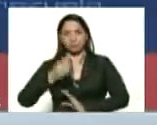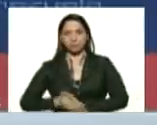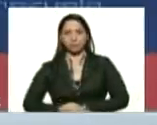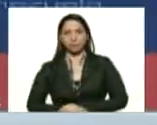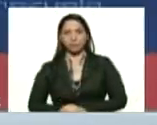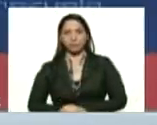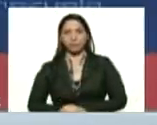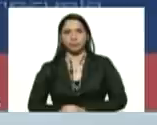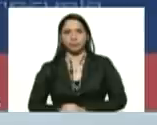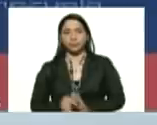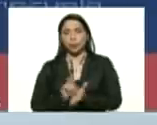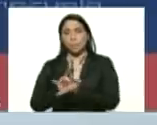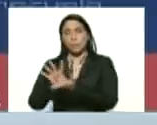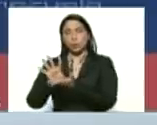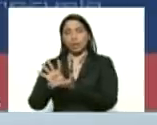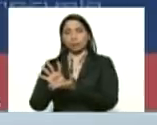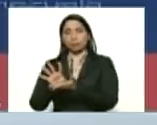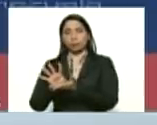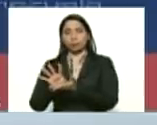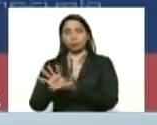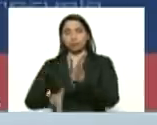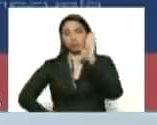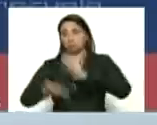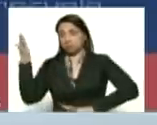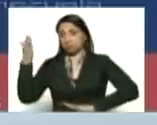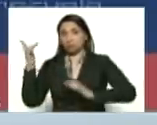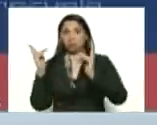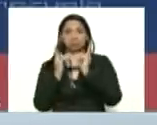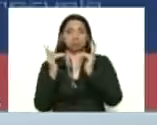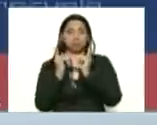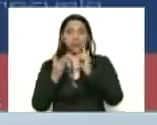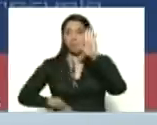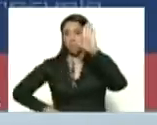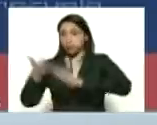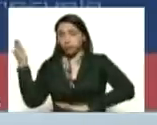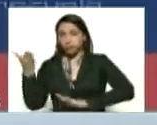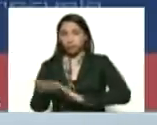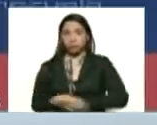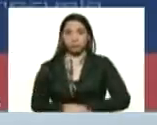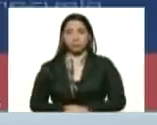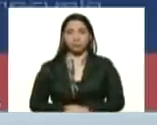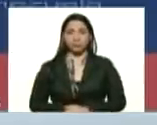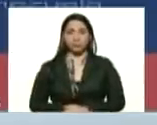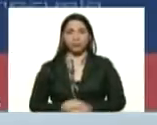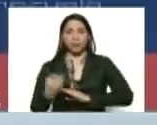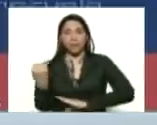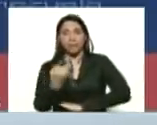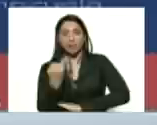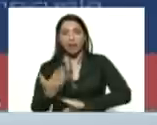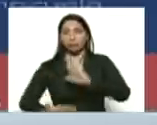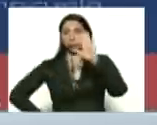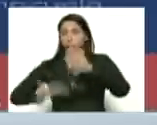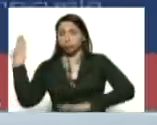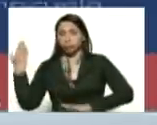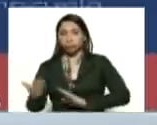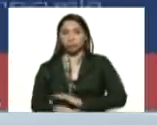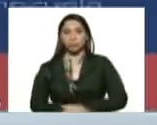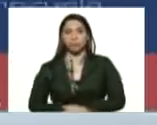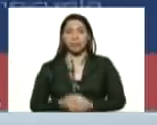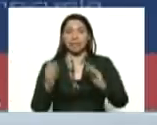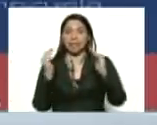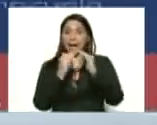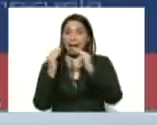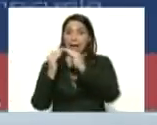los votaron de esas camitas los votaron de habitaciones los votaron de